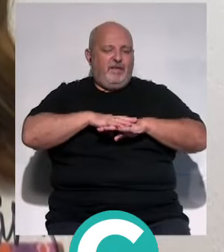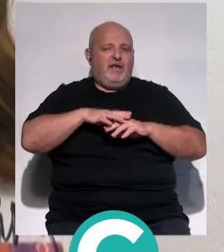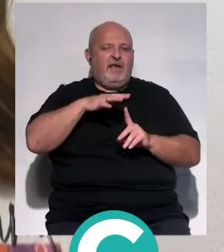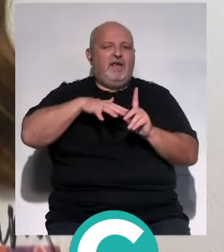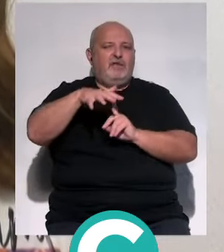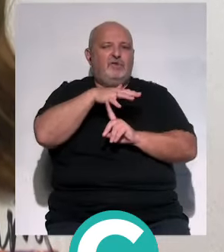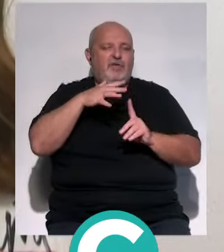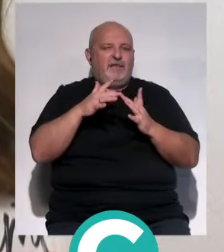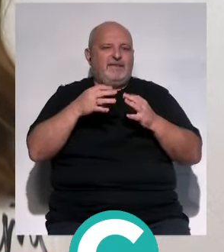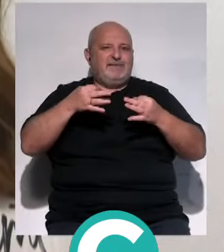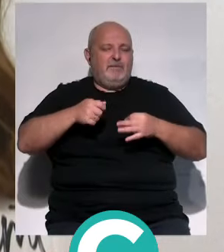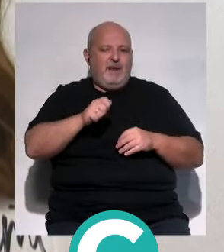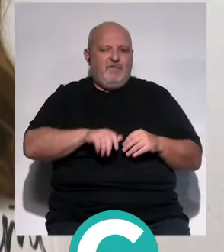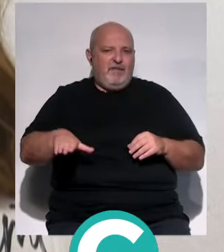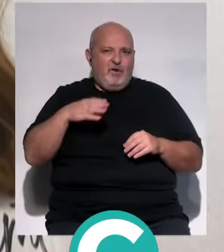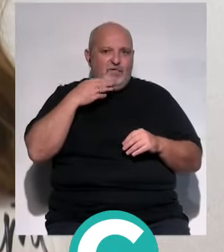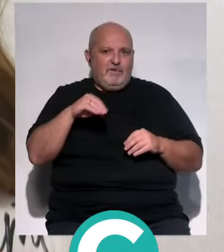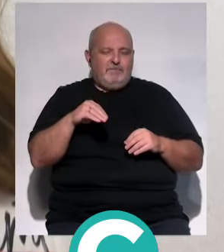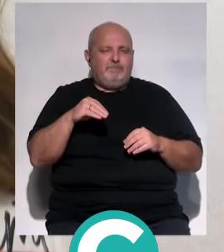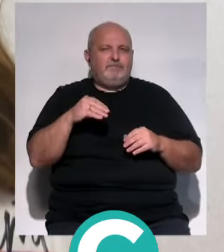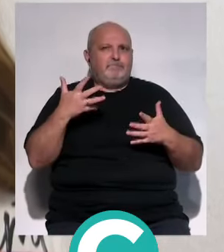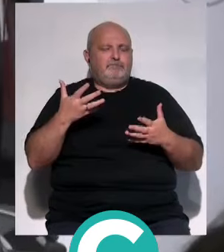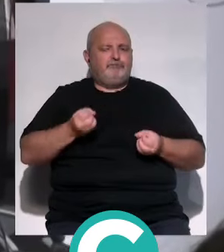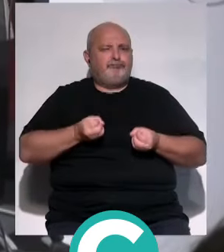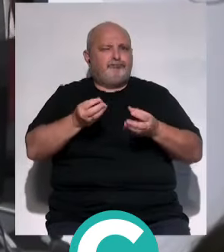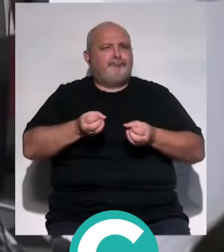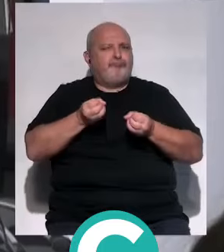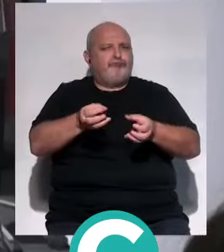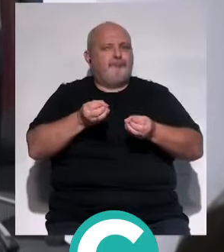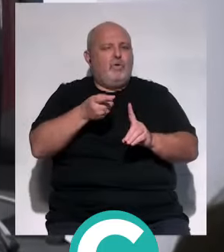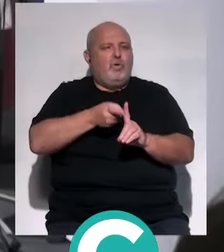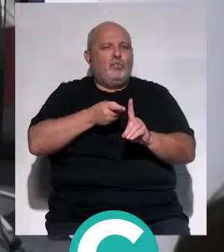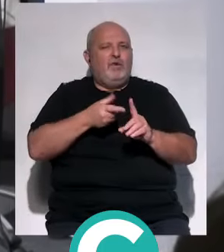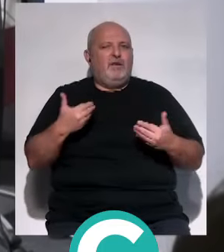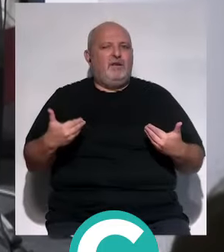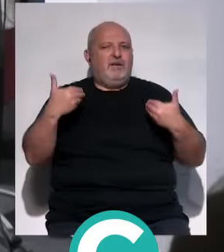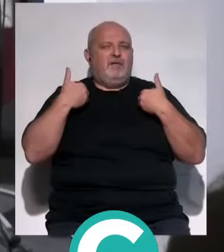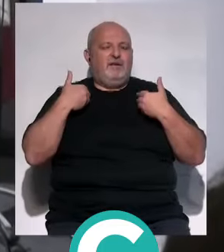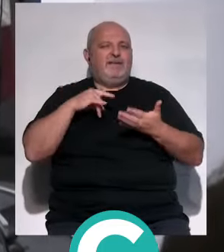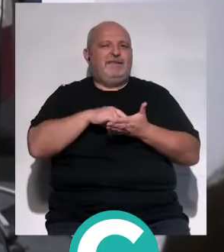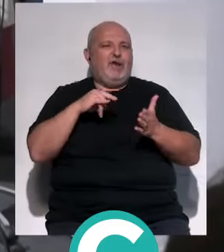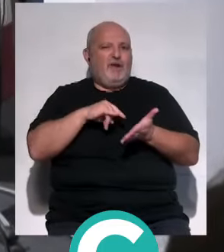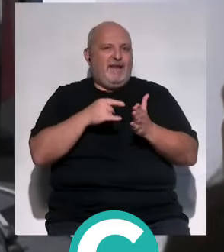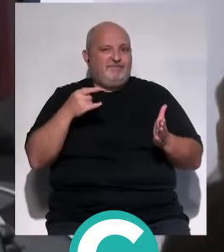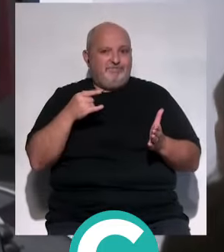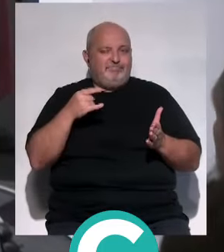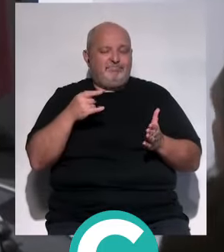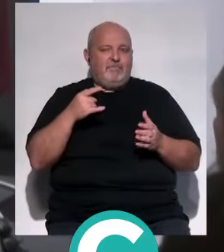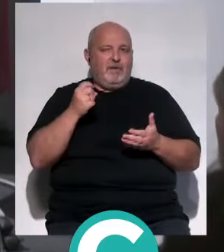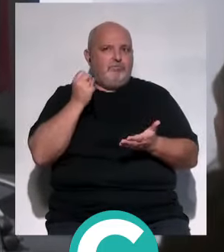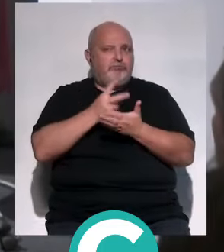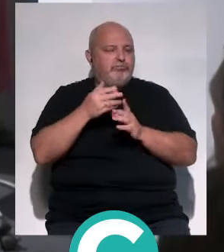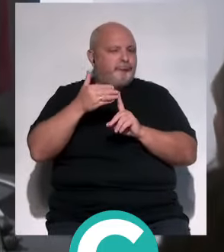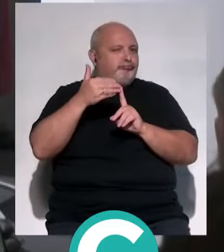entorno digital seguro para la infancia y en el que se han abordado el uso responsable de las tecnologías y los grandes